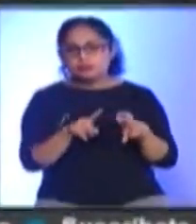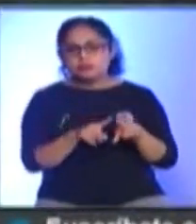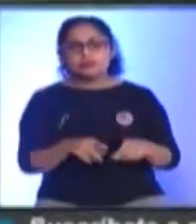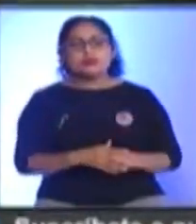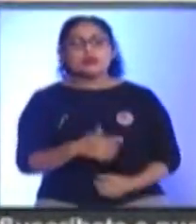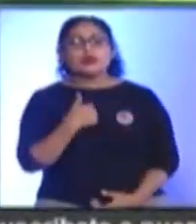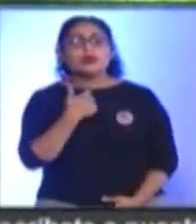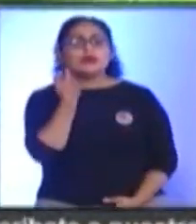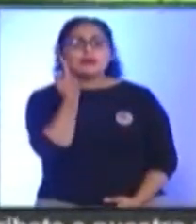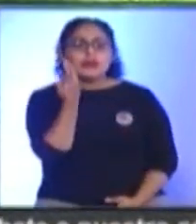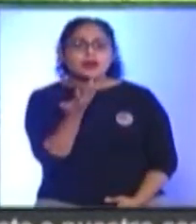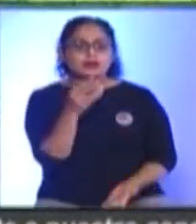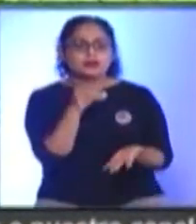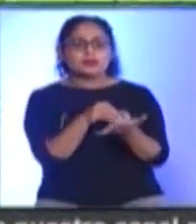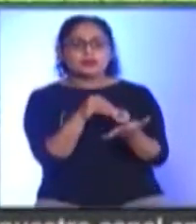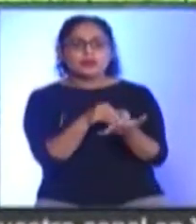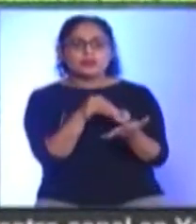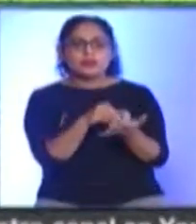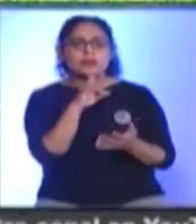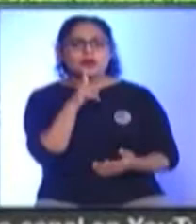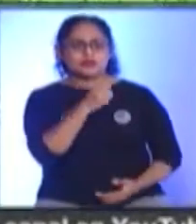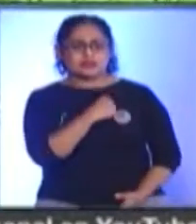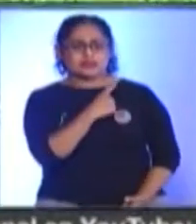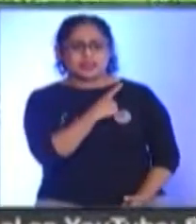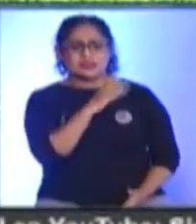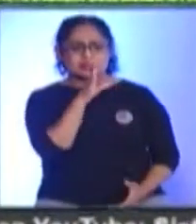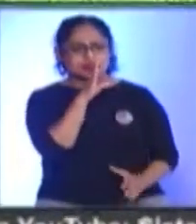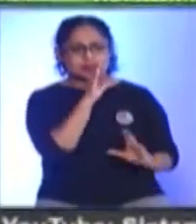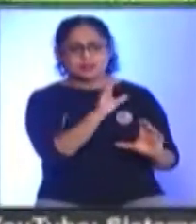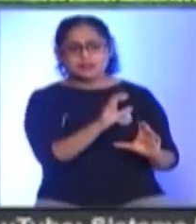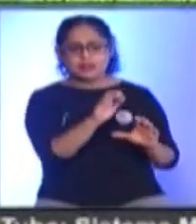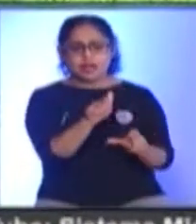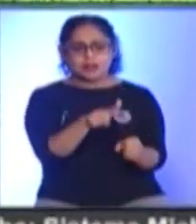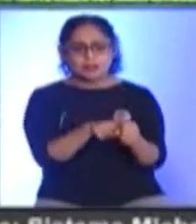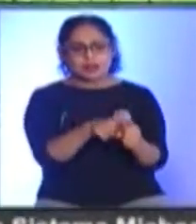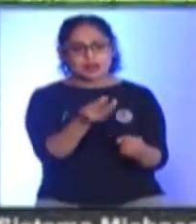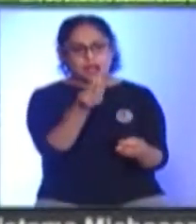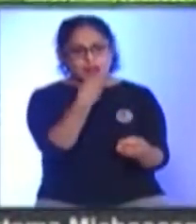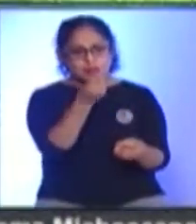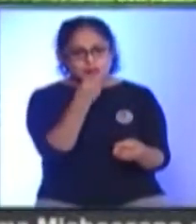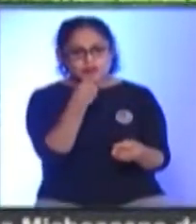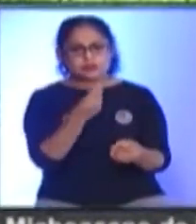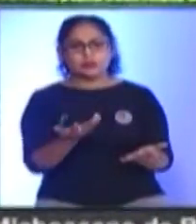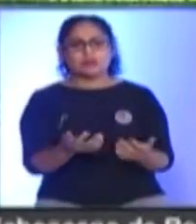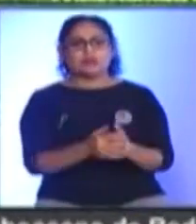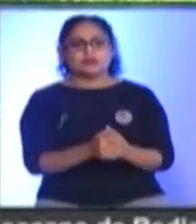Mantener Más que nada Para mí es prioridad La salud De los ejemplares Su alimentación Su buen